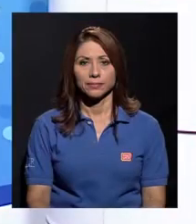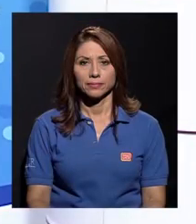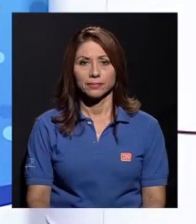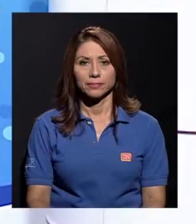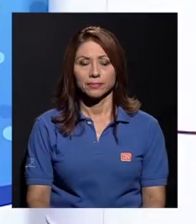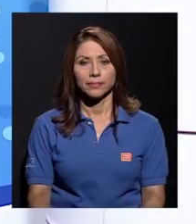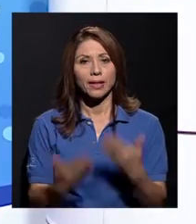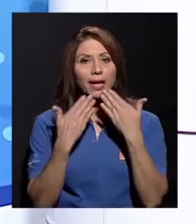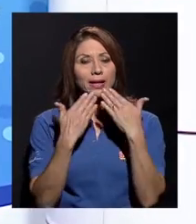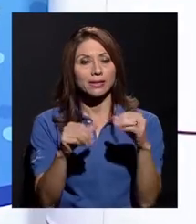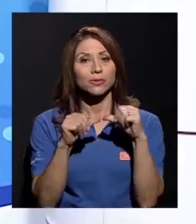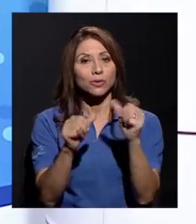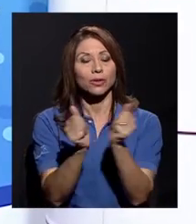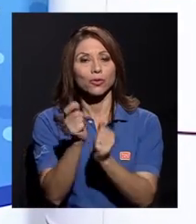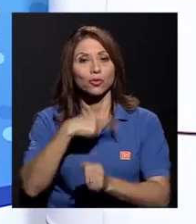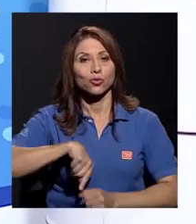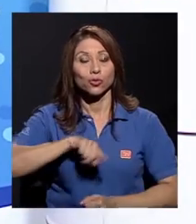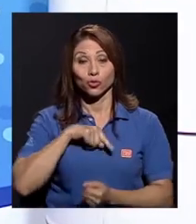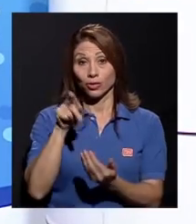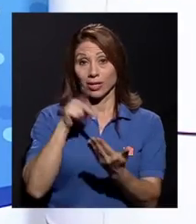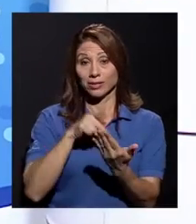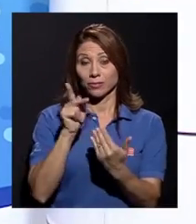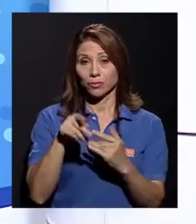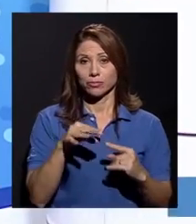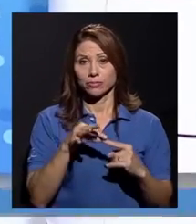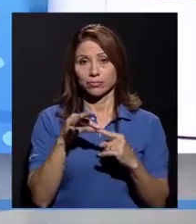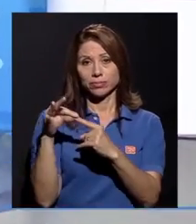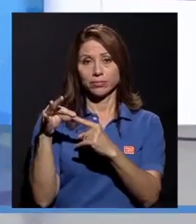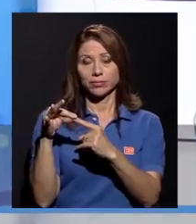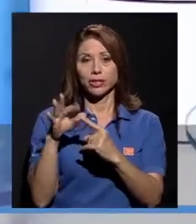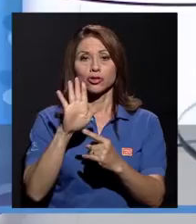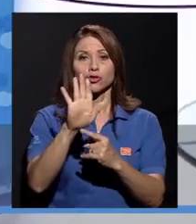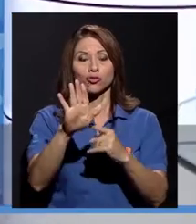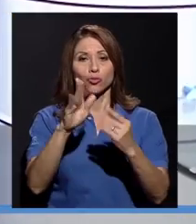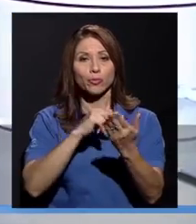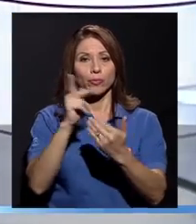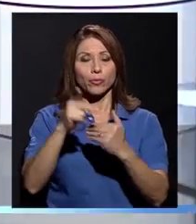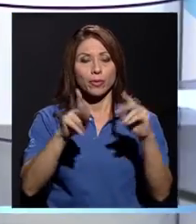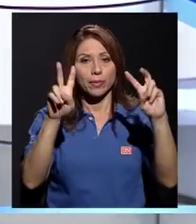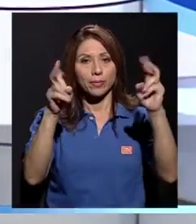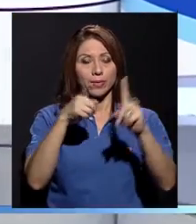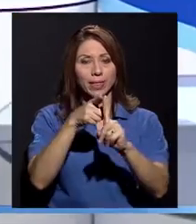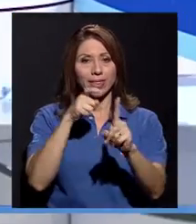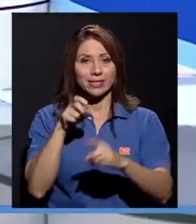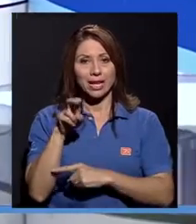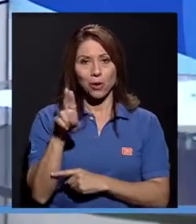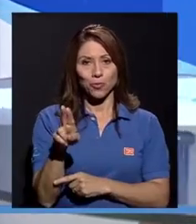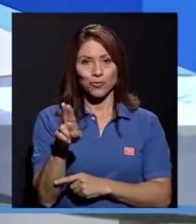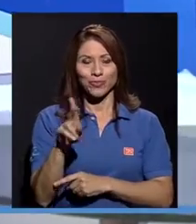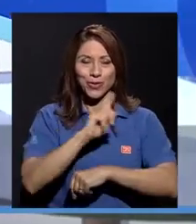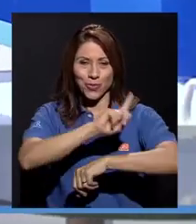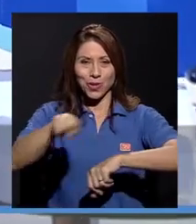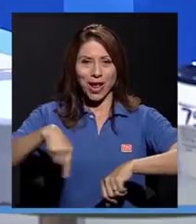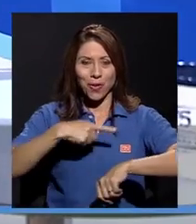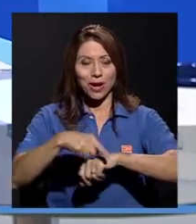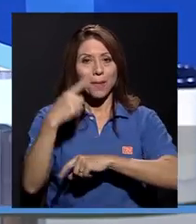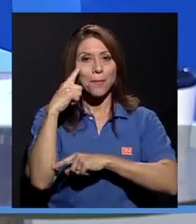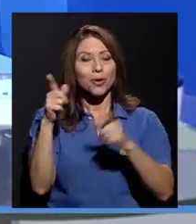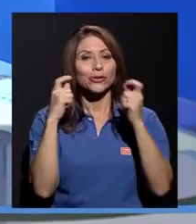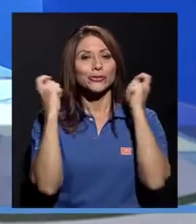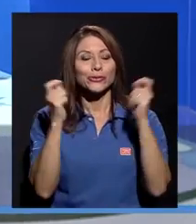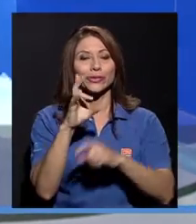Gracias por continuar con nosotros en esta edición especial de su informativo desde la U de una hora por el 75